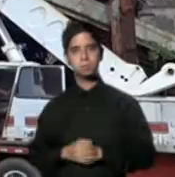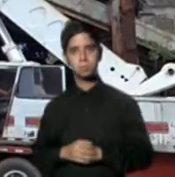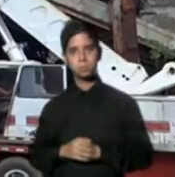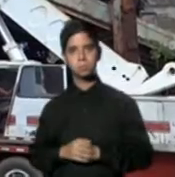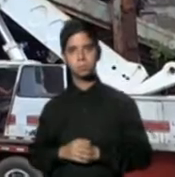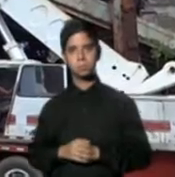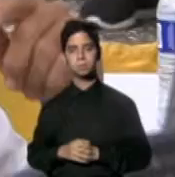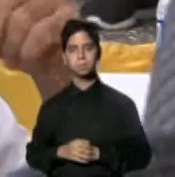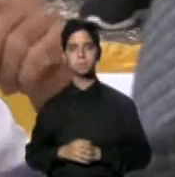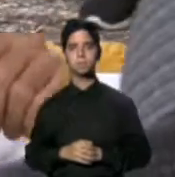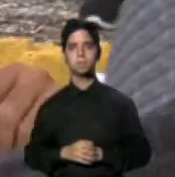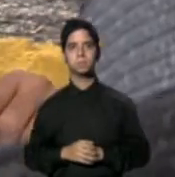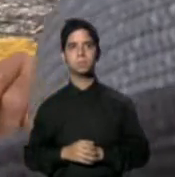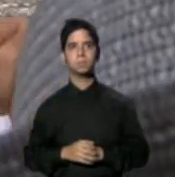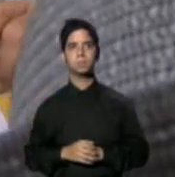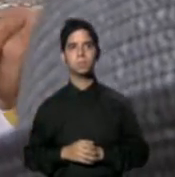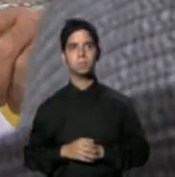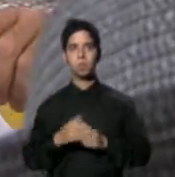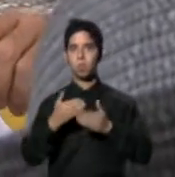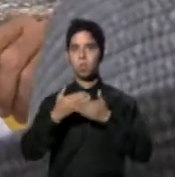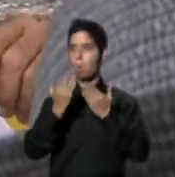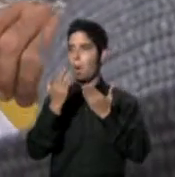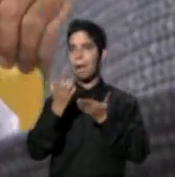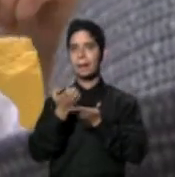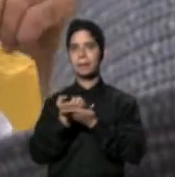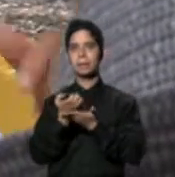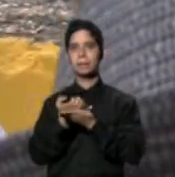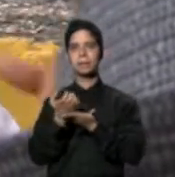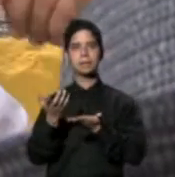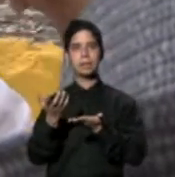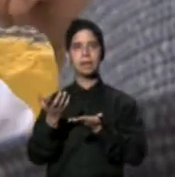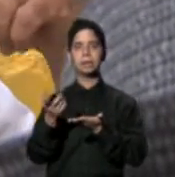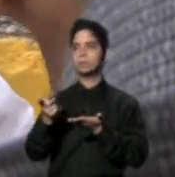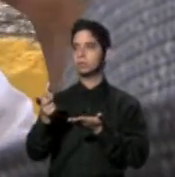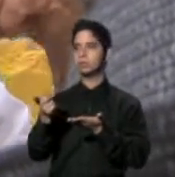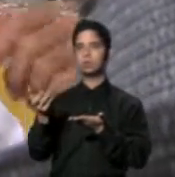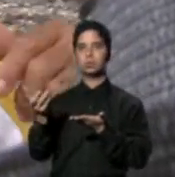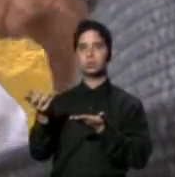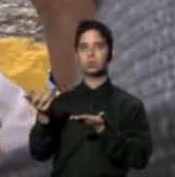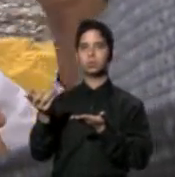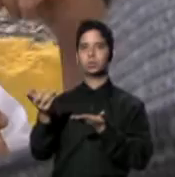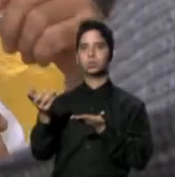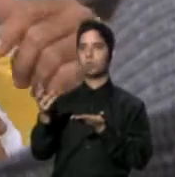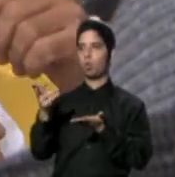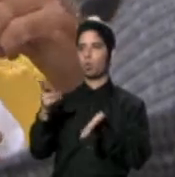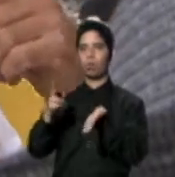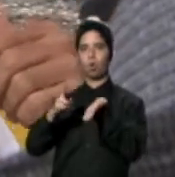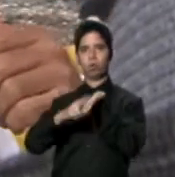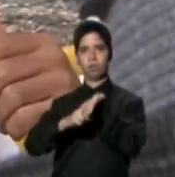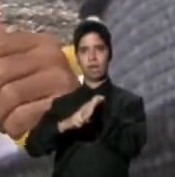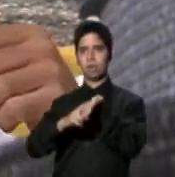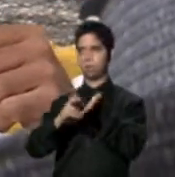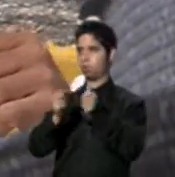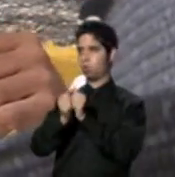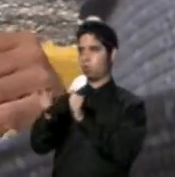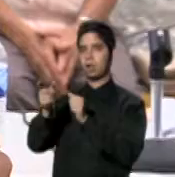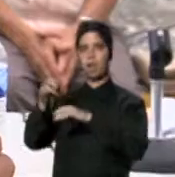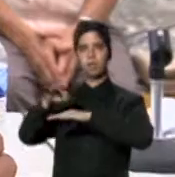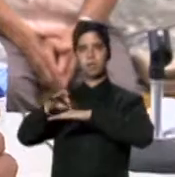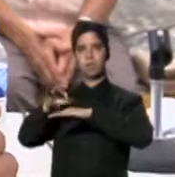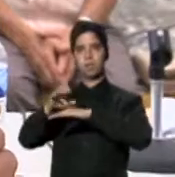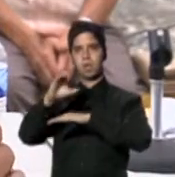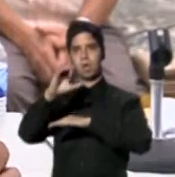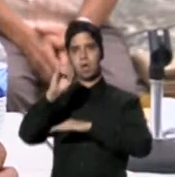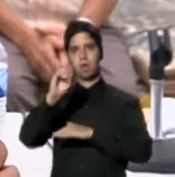Tampoco hay evidencia de un contrato con la oficina del Contralor de Puerto Rico.